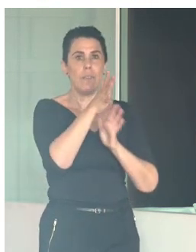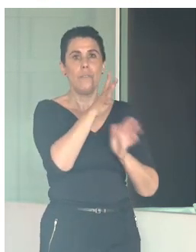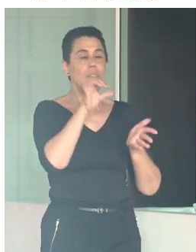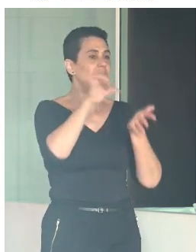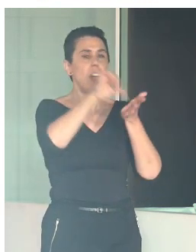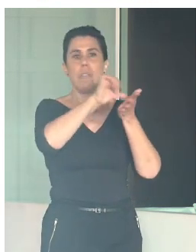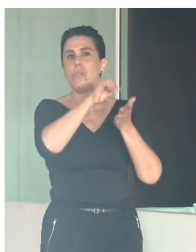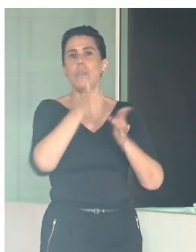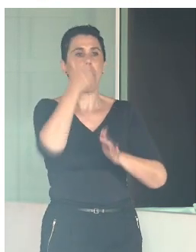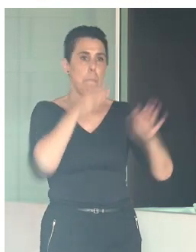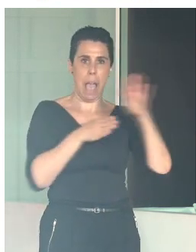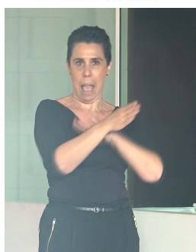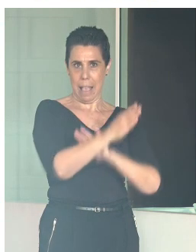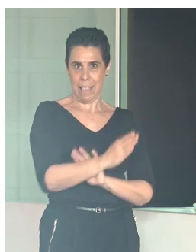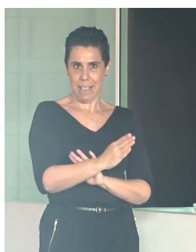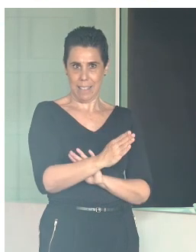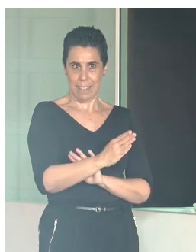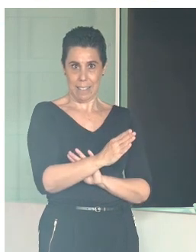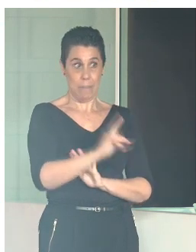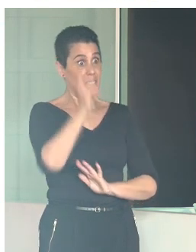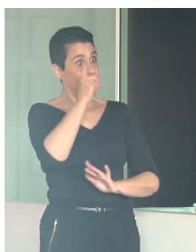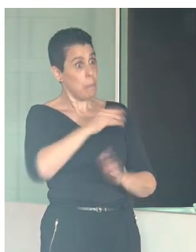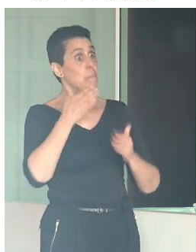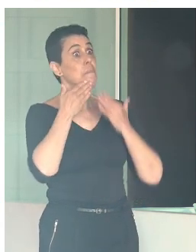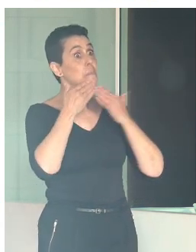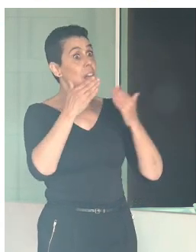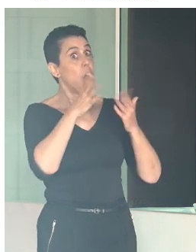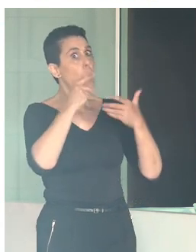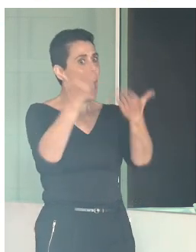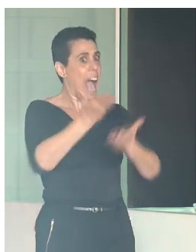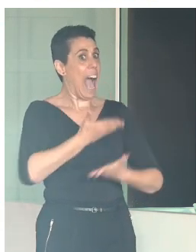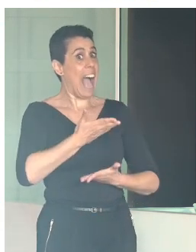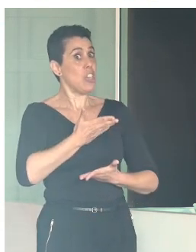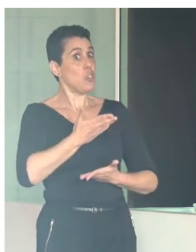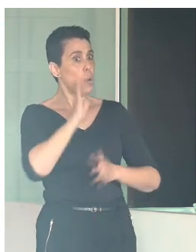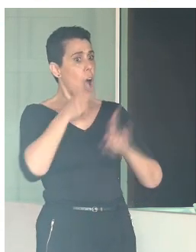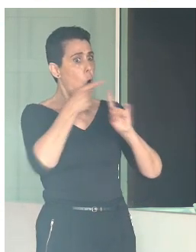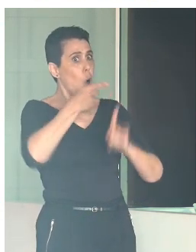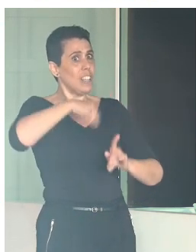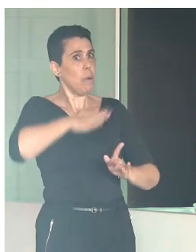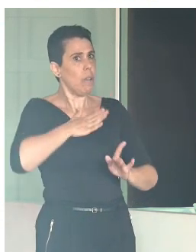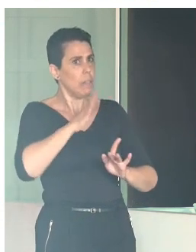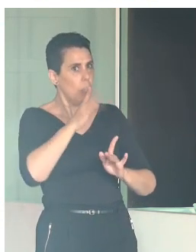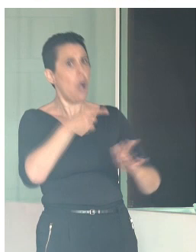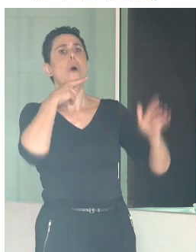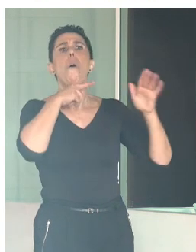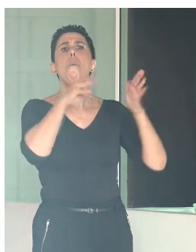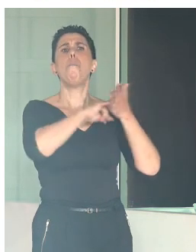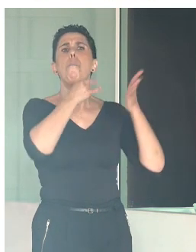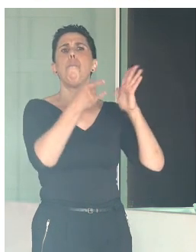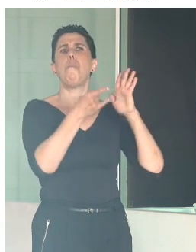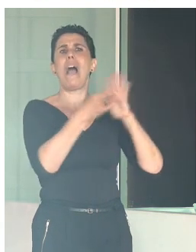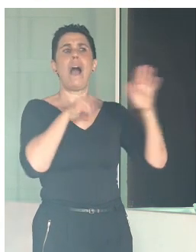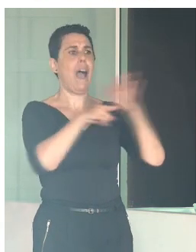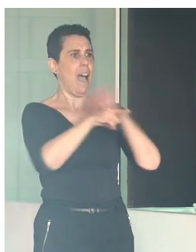Y muy agradecido porque nos ayudará de manera importante en la elaboración de nuestro plan de uso y de gestión del casco histórico. Y porque nos ofrece una